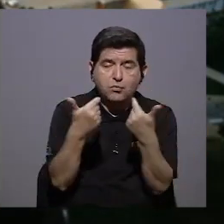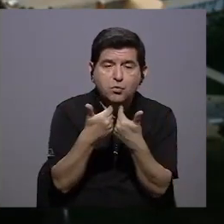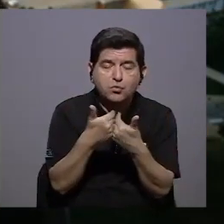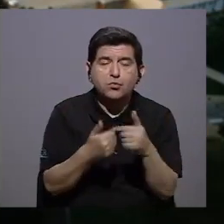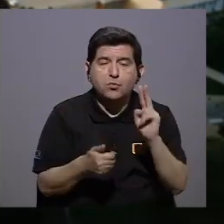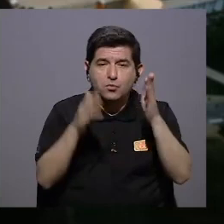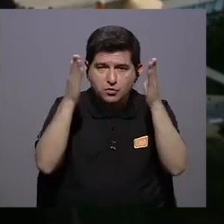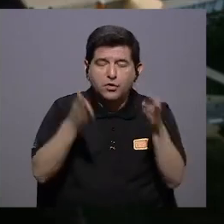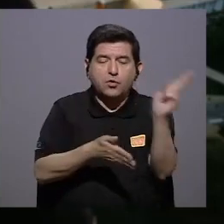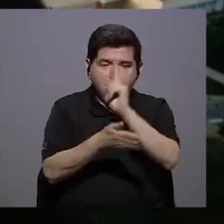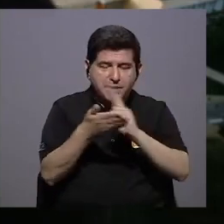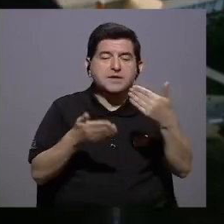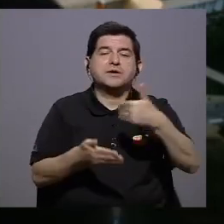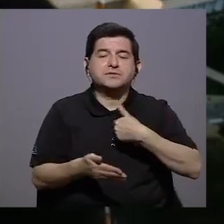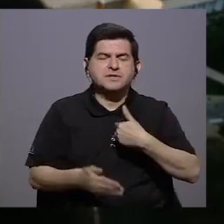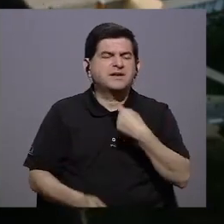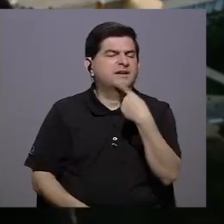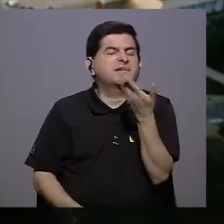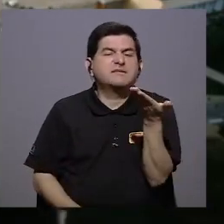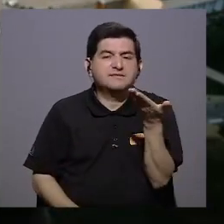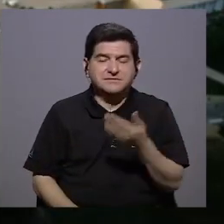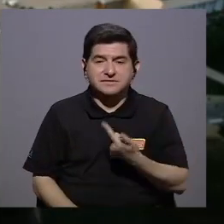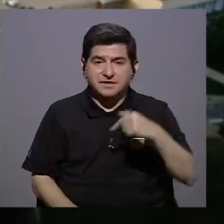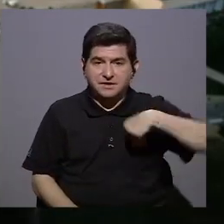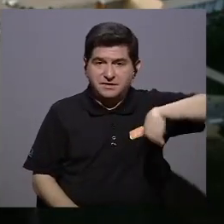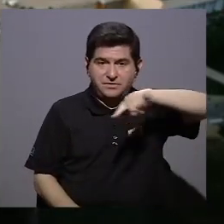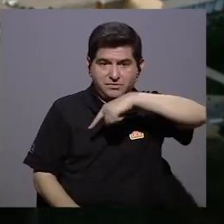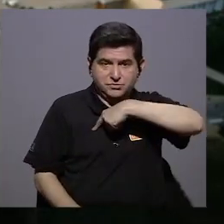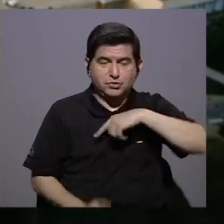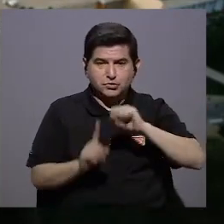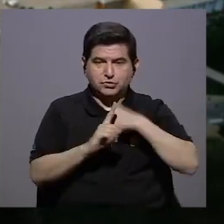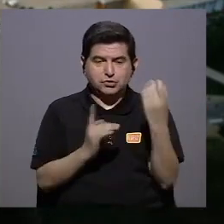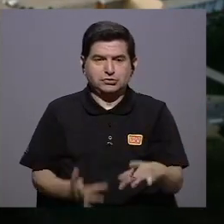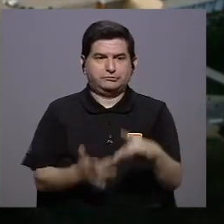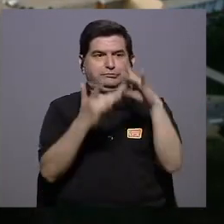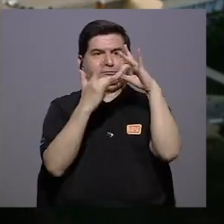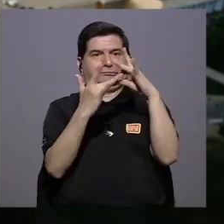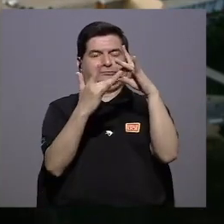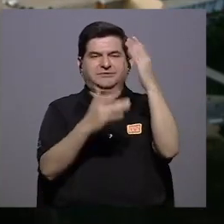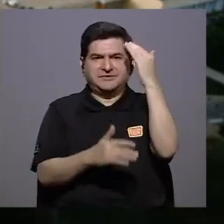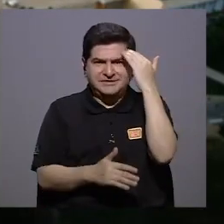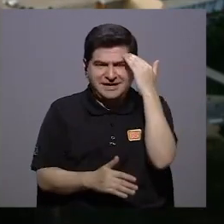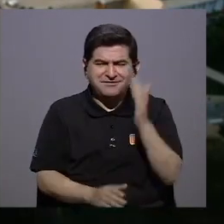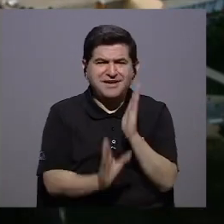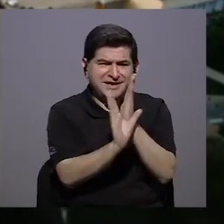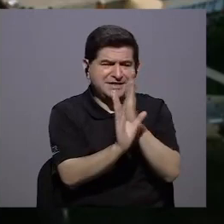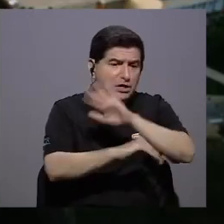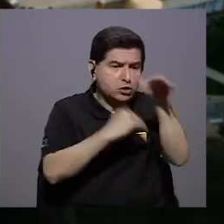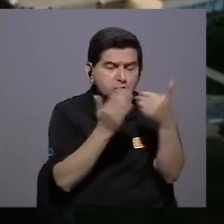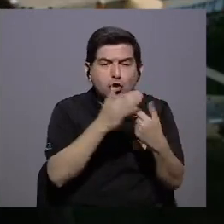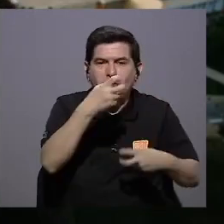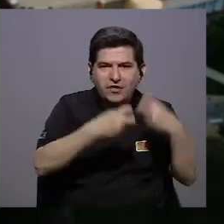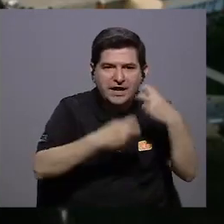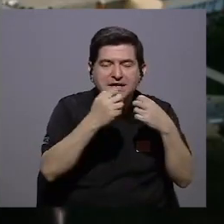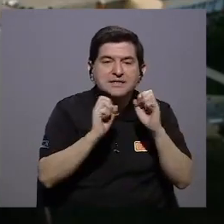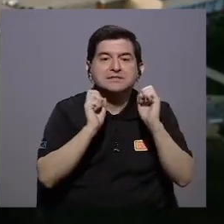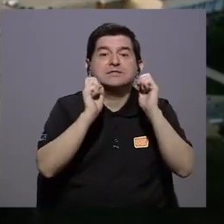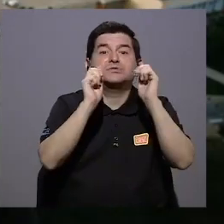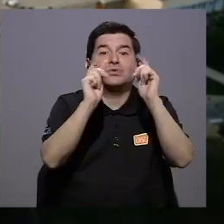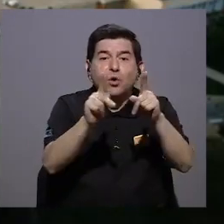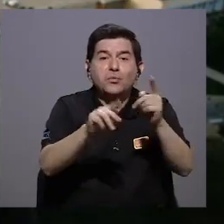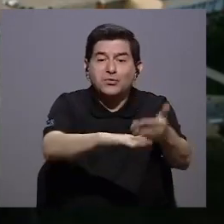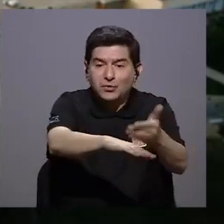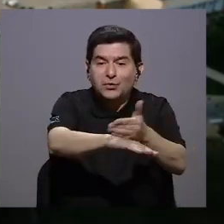colegas de la universidad que viene a decir estamos en una situación excepcional sabemos que en psicología toda crisis es una